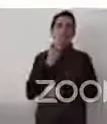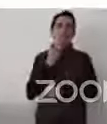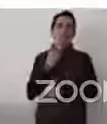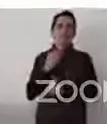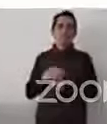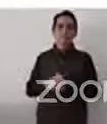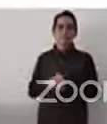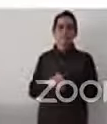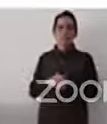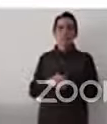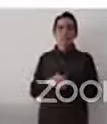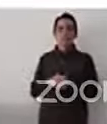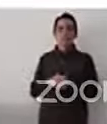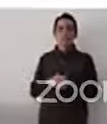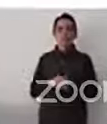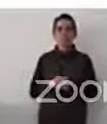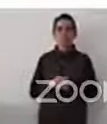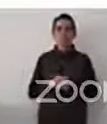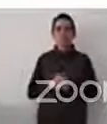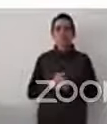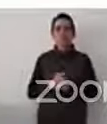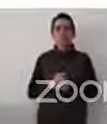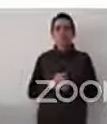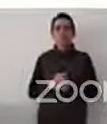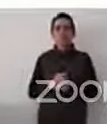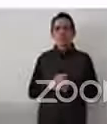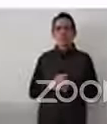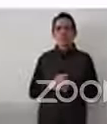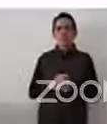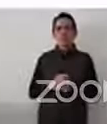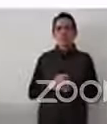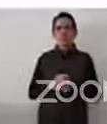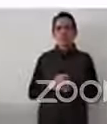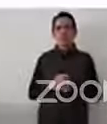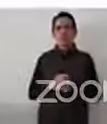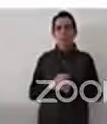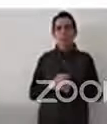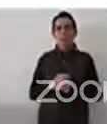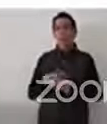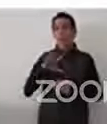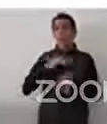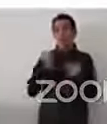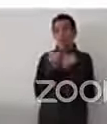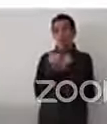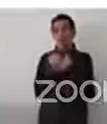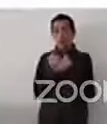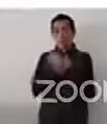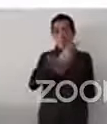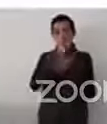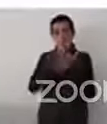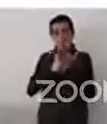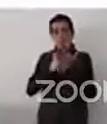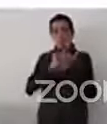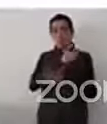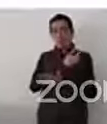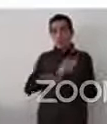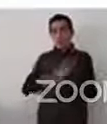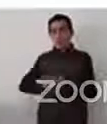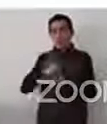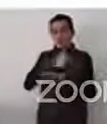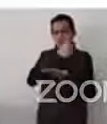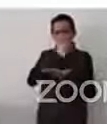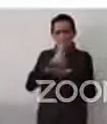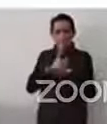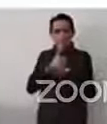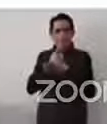sería incluso poder tener planes municipales sobre estos temas u otros temas de grupos en situación